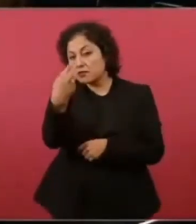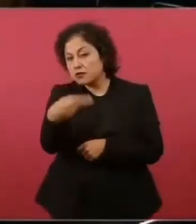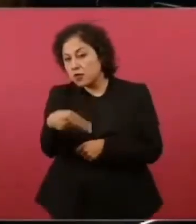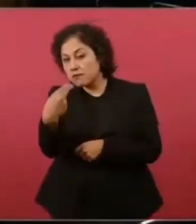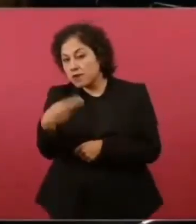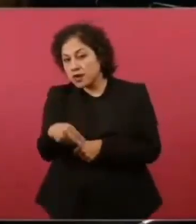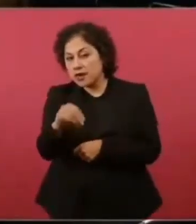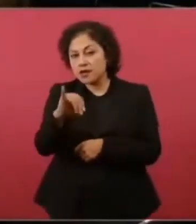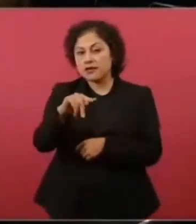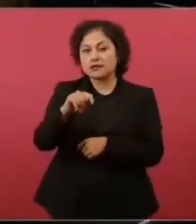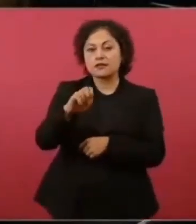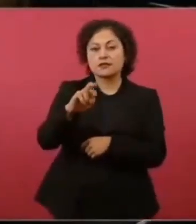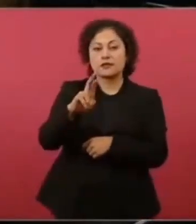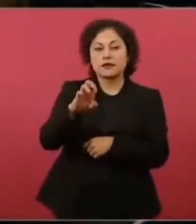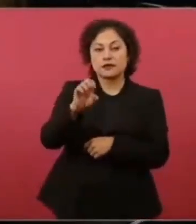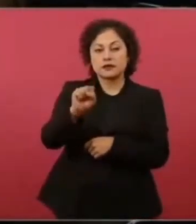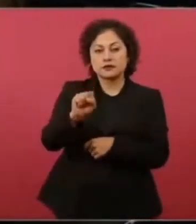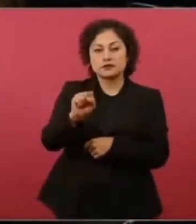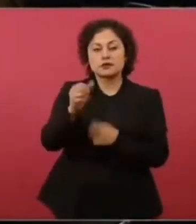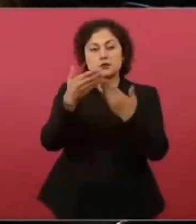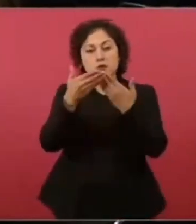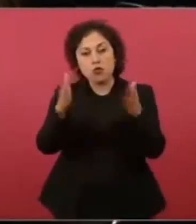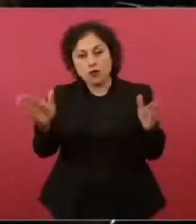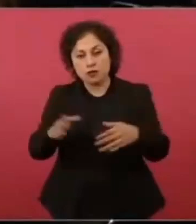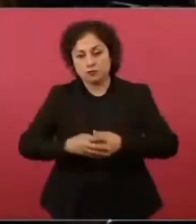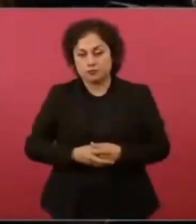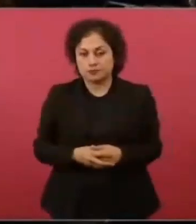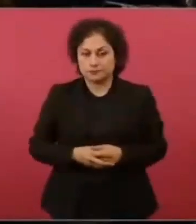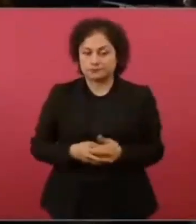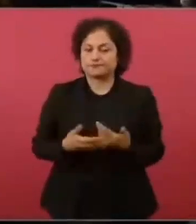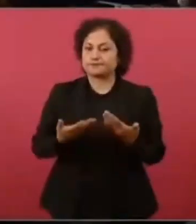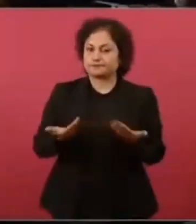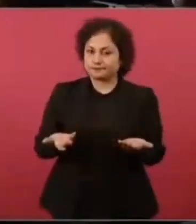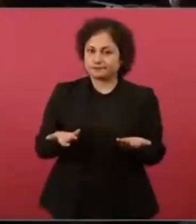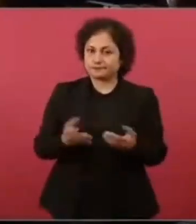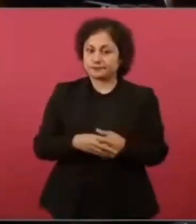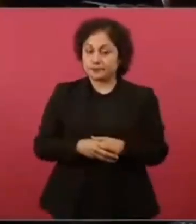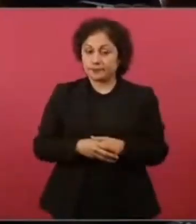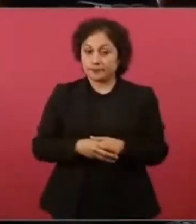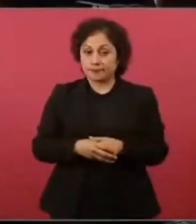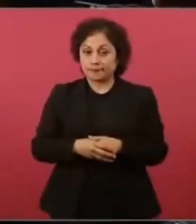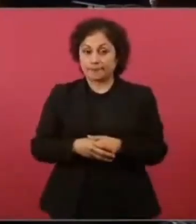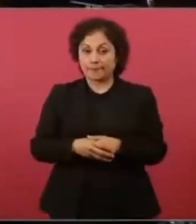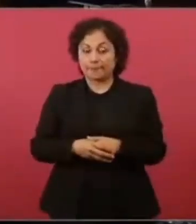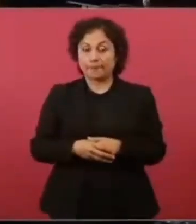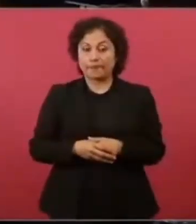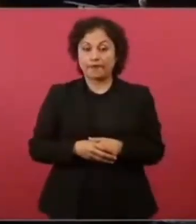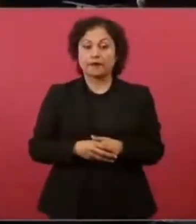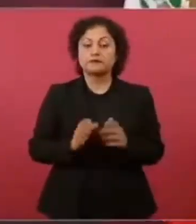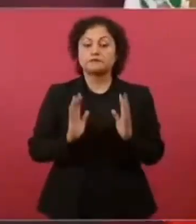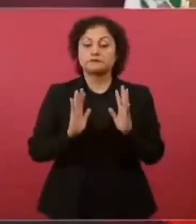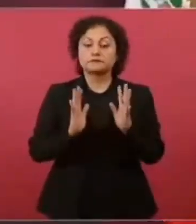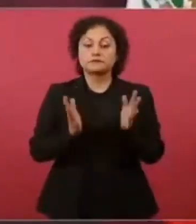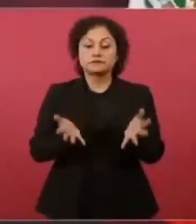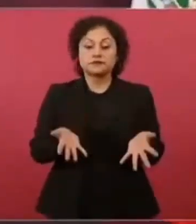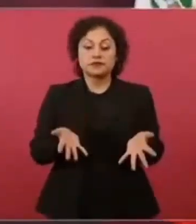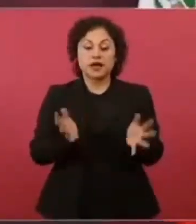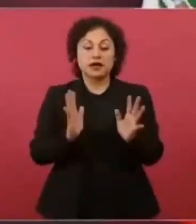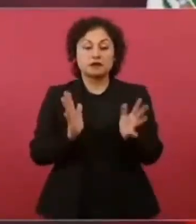Entonces, ya se arregló. Y desde luego,